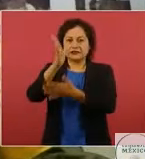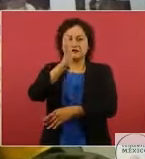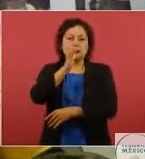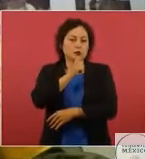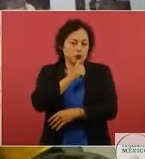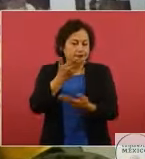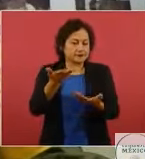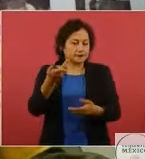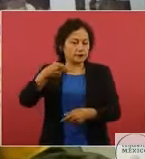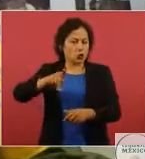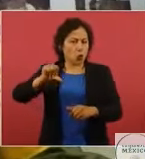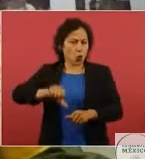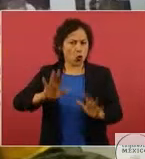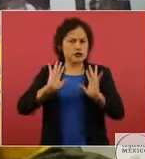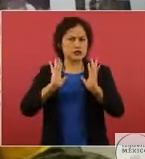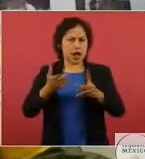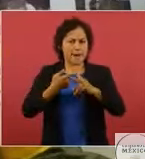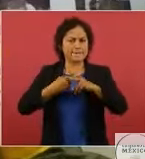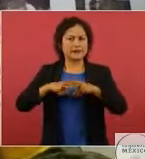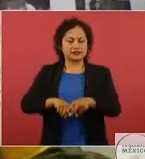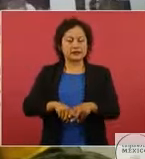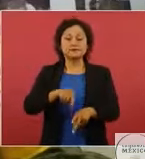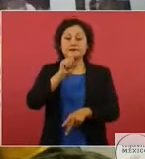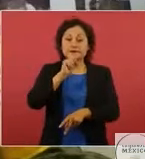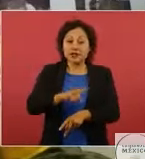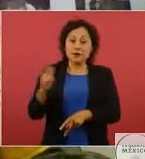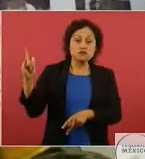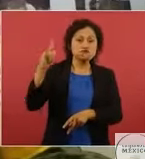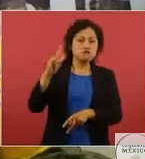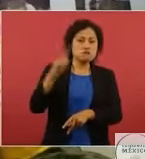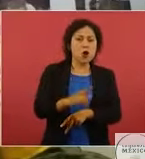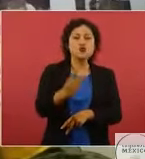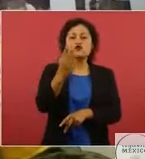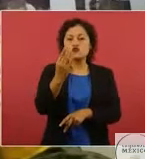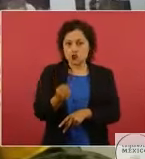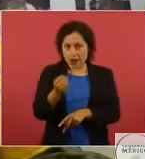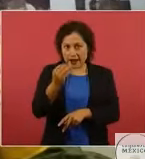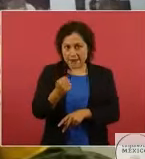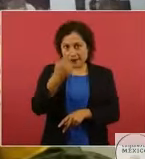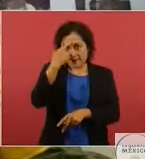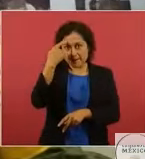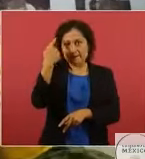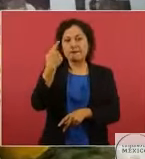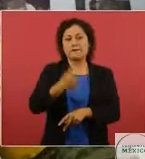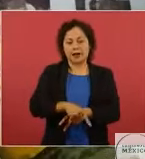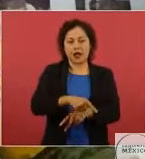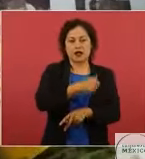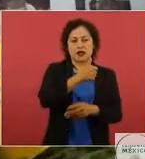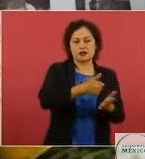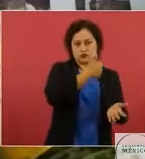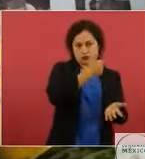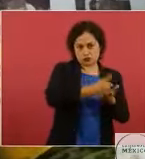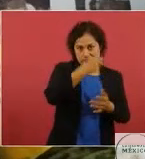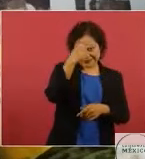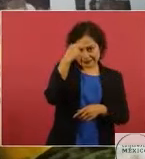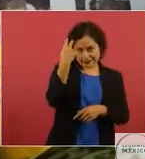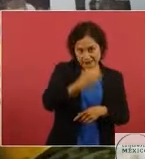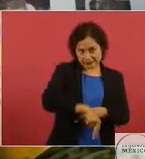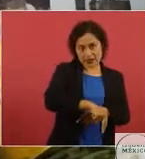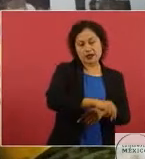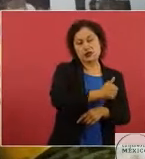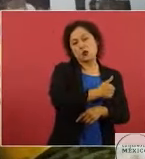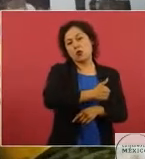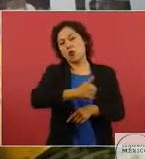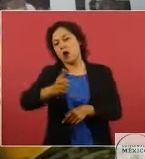También nueve aviones que están participando, trasladando de la Ciudad de México todos